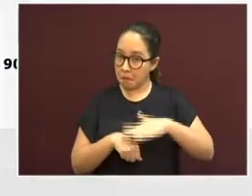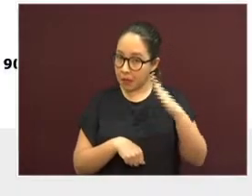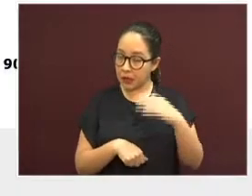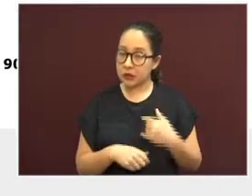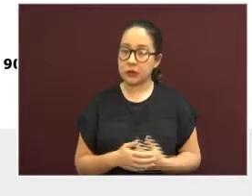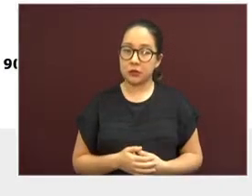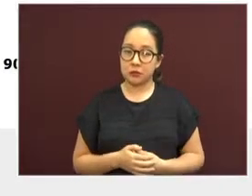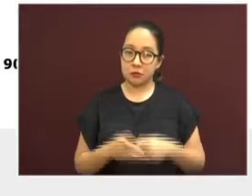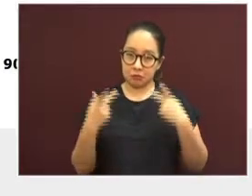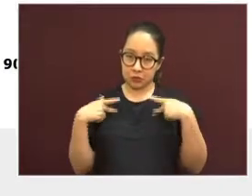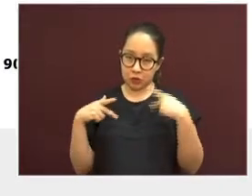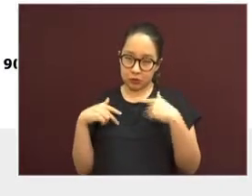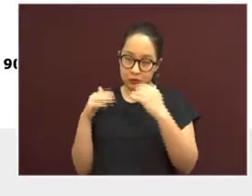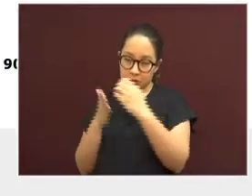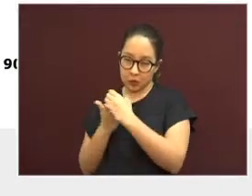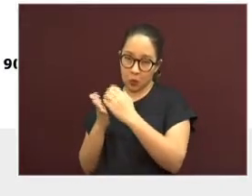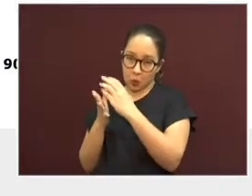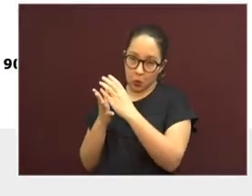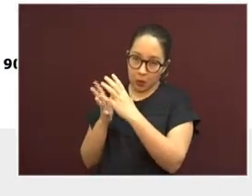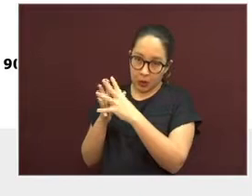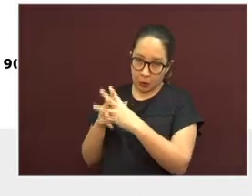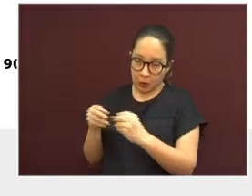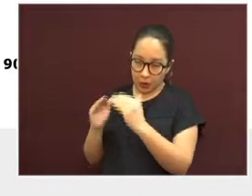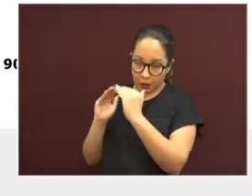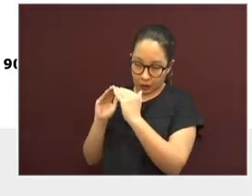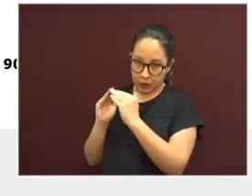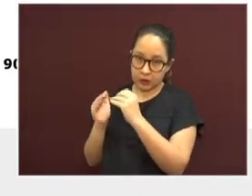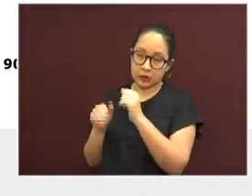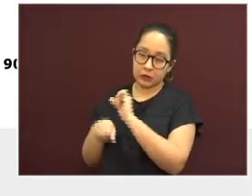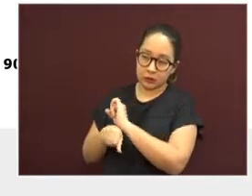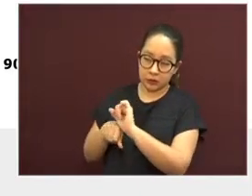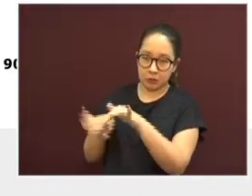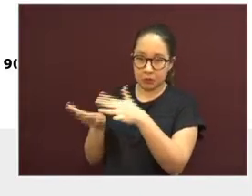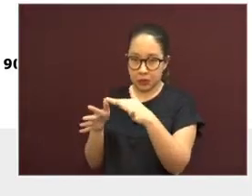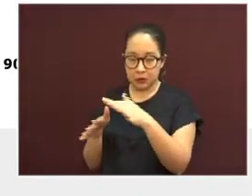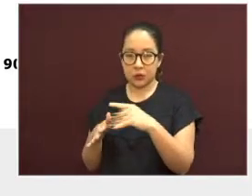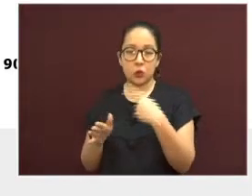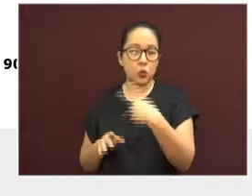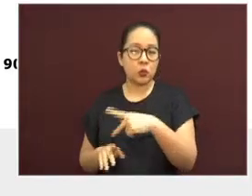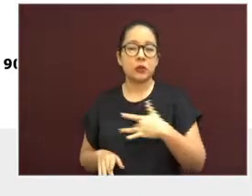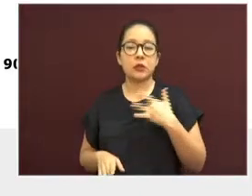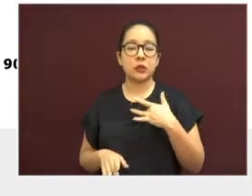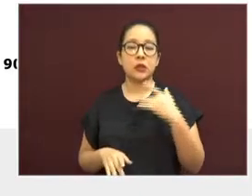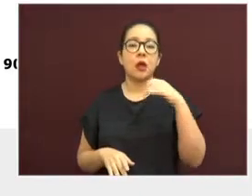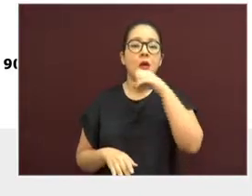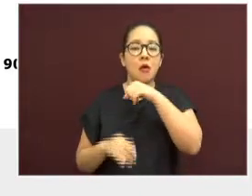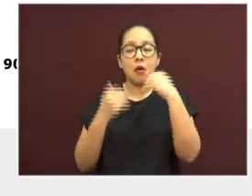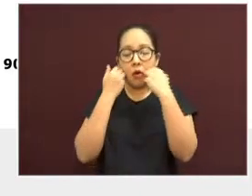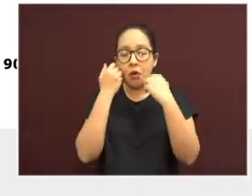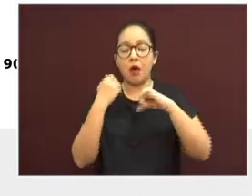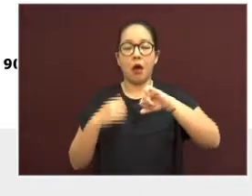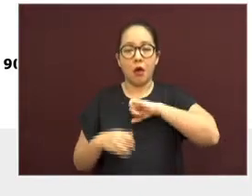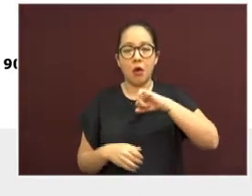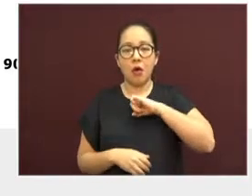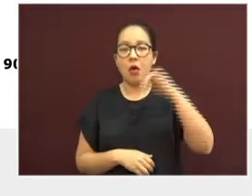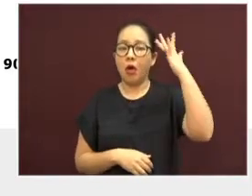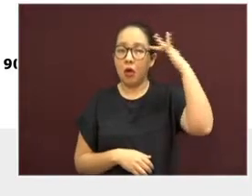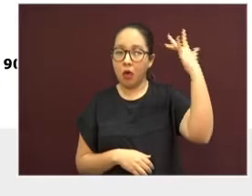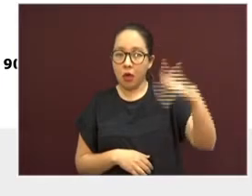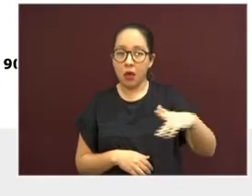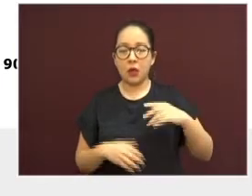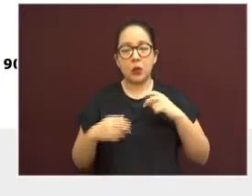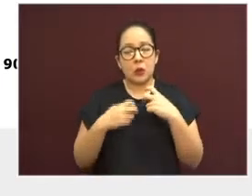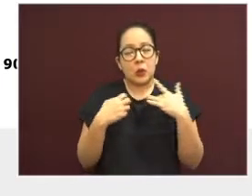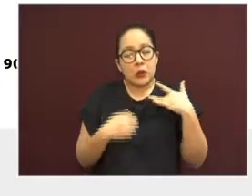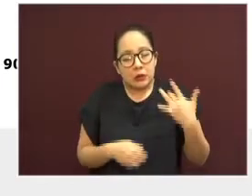ambulatorios con cuadros clínicos, leves o moderados, son fiebre, tos, dolor de cabeza, de músculos,